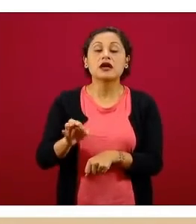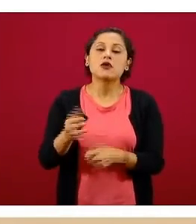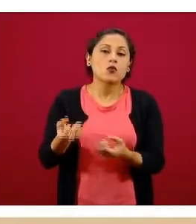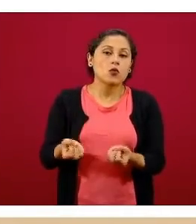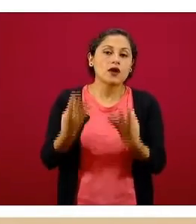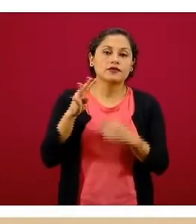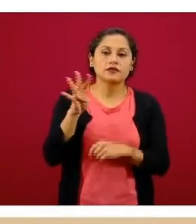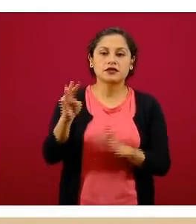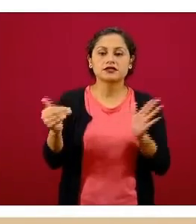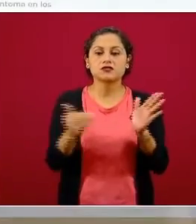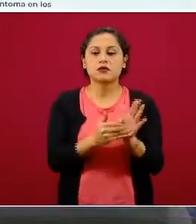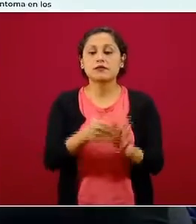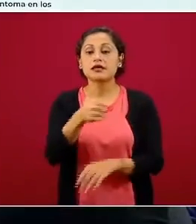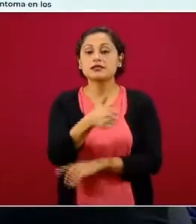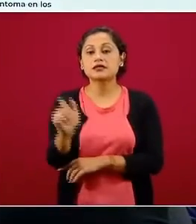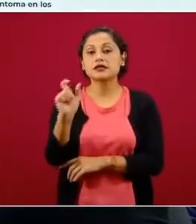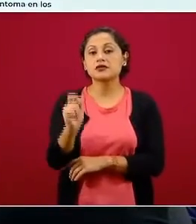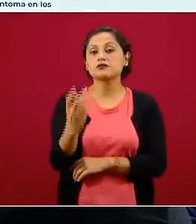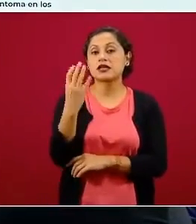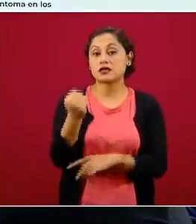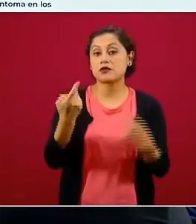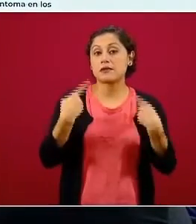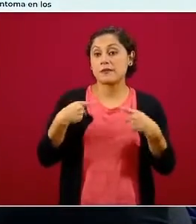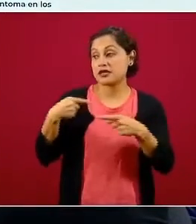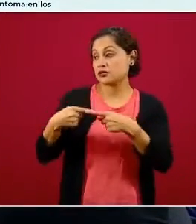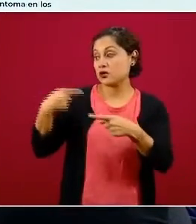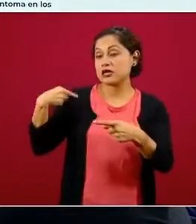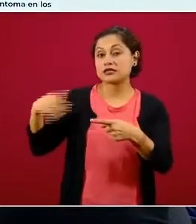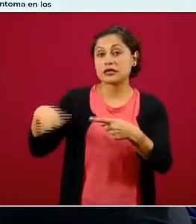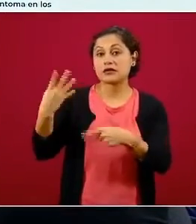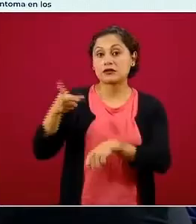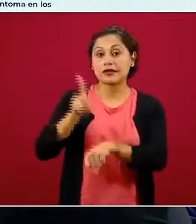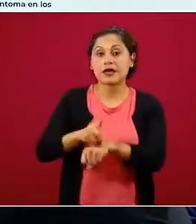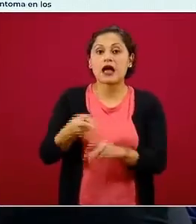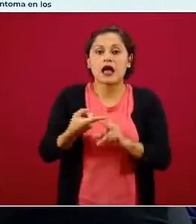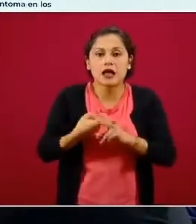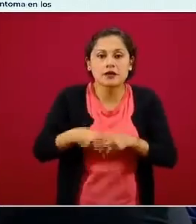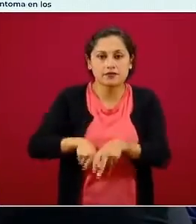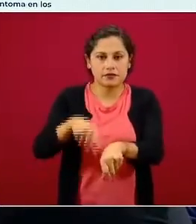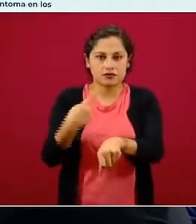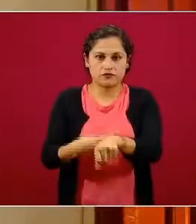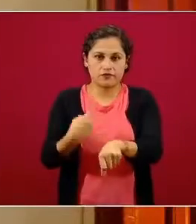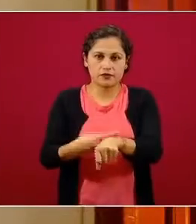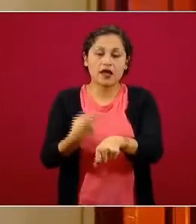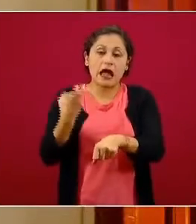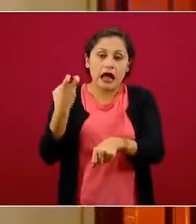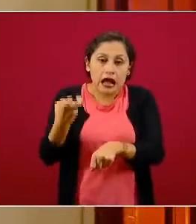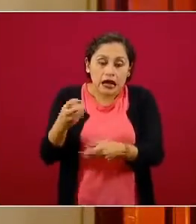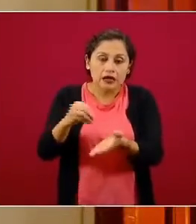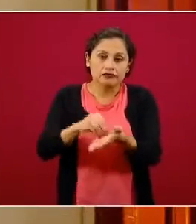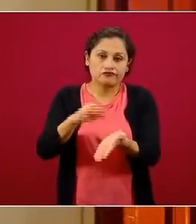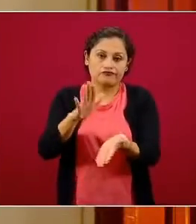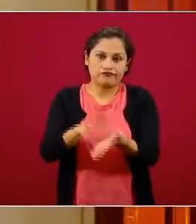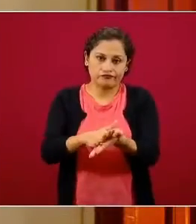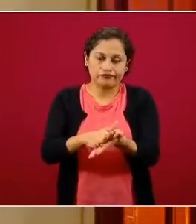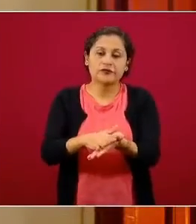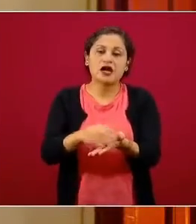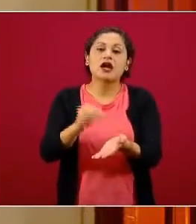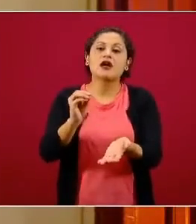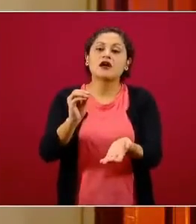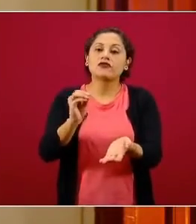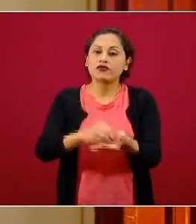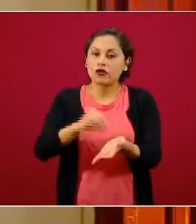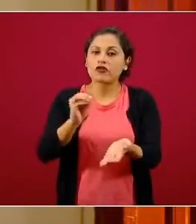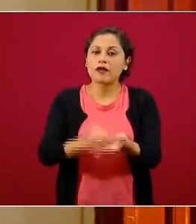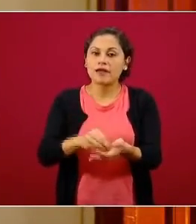mil 629 y son los que representan precisamente la epidemia reciente y la que